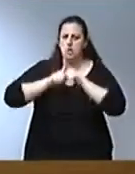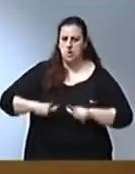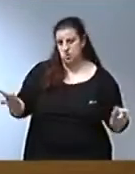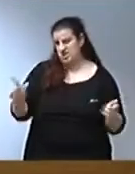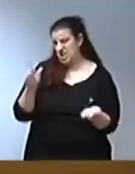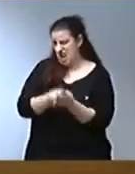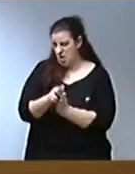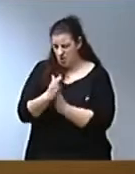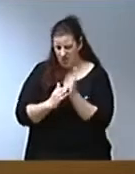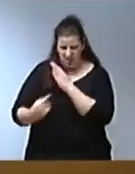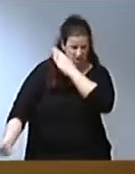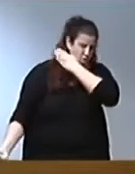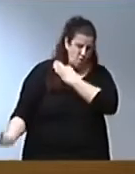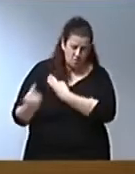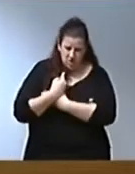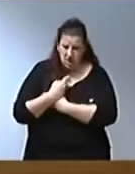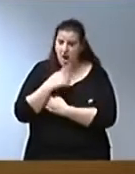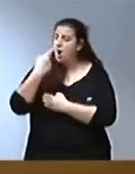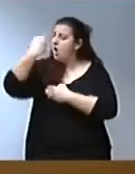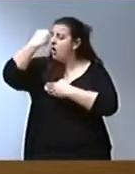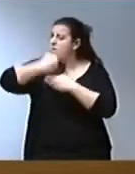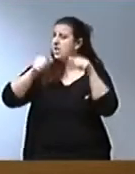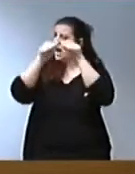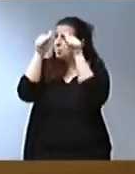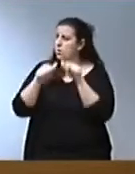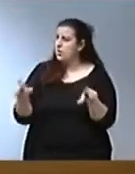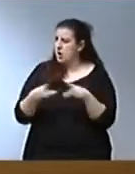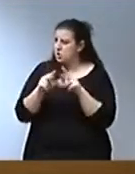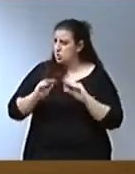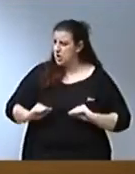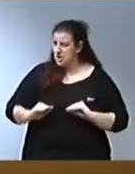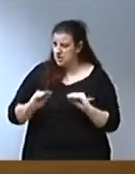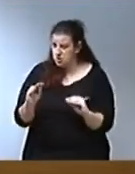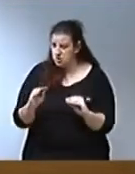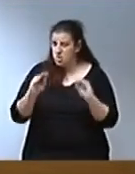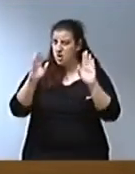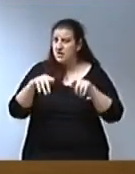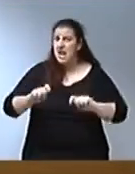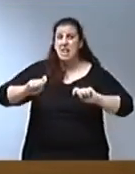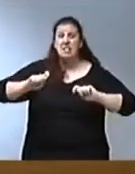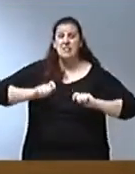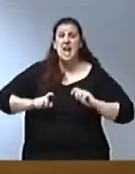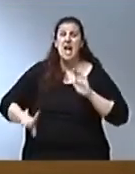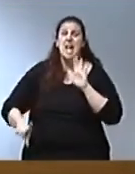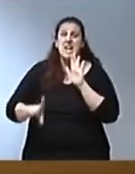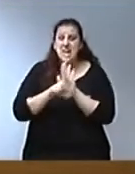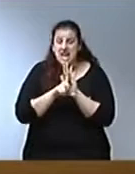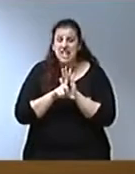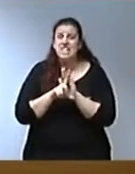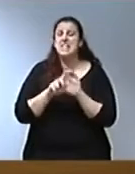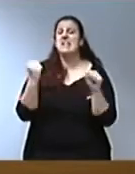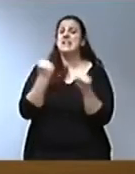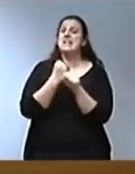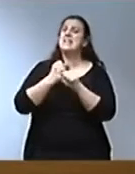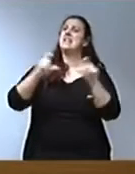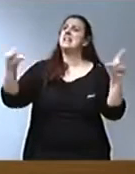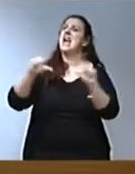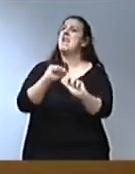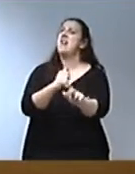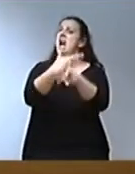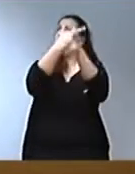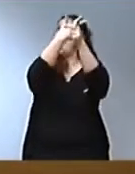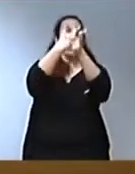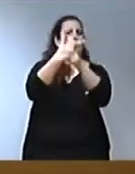meternos su modelo social. Y para eso traen una ley que no regula el teletrabajo, que saben que está